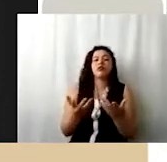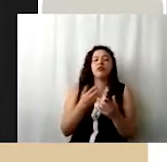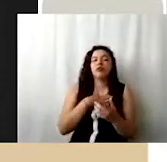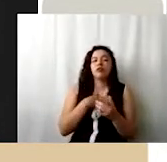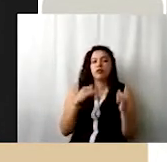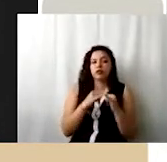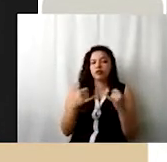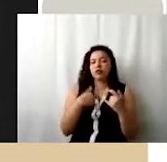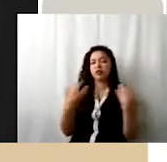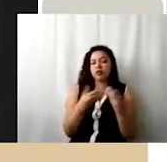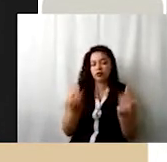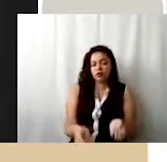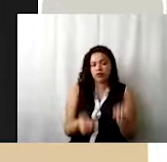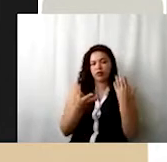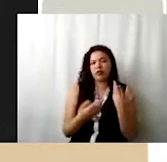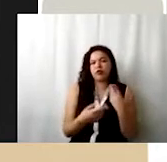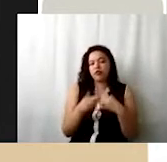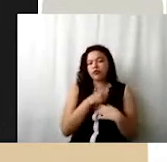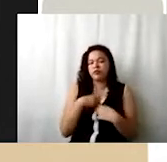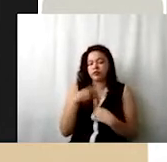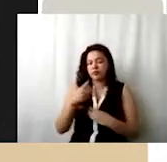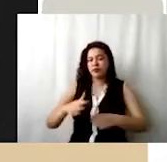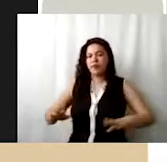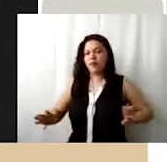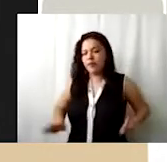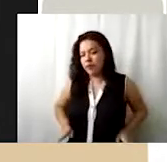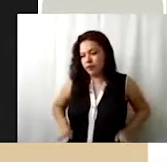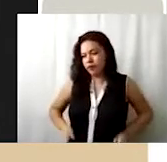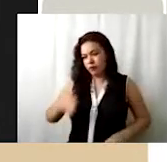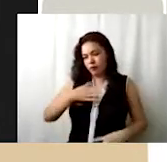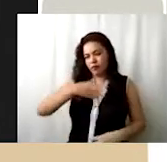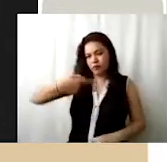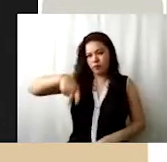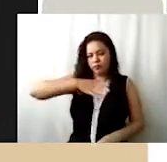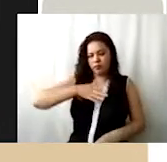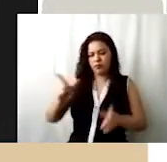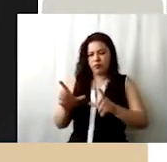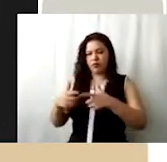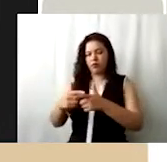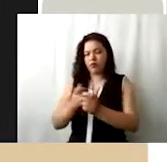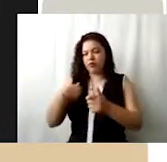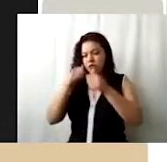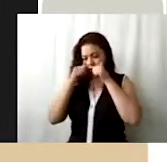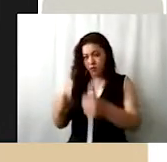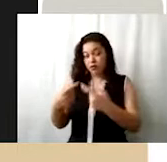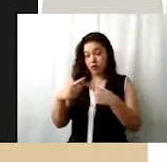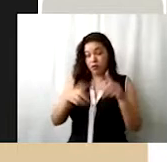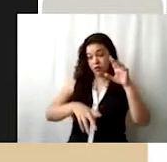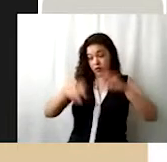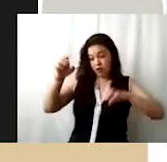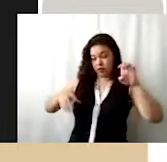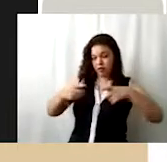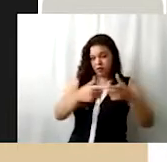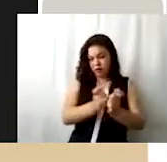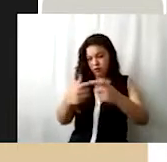es importante tomar en cuenta las características de la población. Si yo atiendo a varias poblaciones, muy probablemente tenga